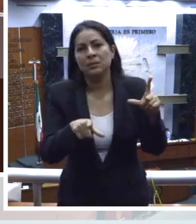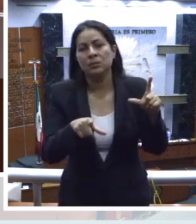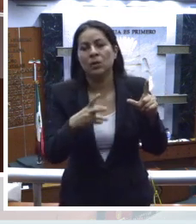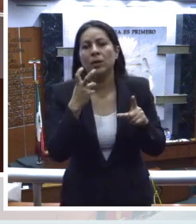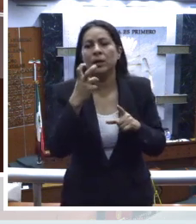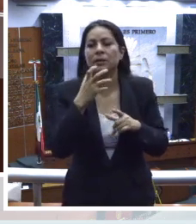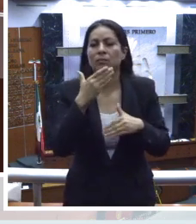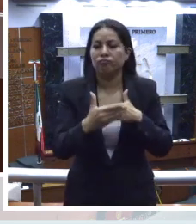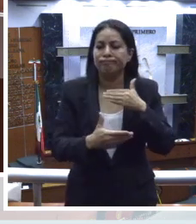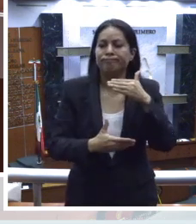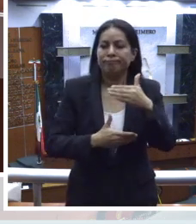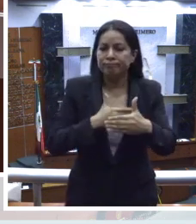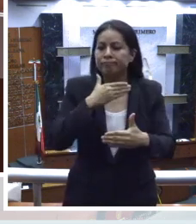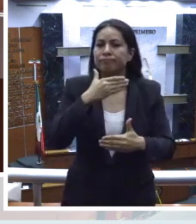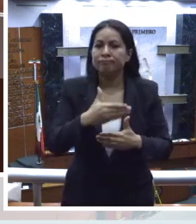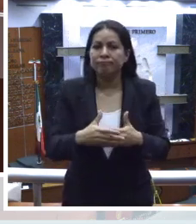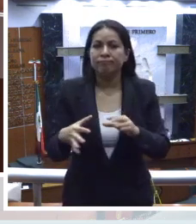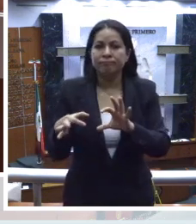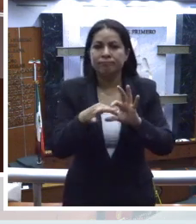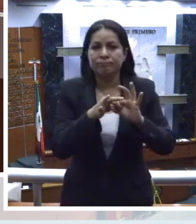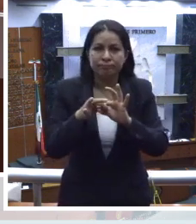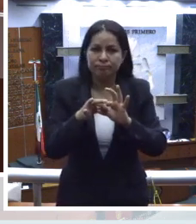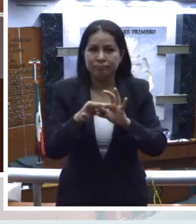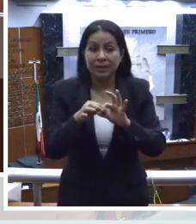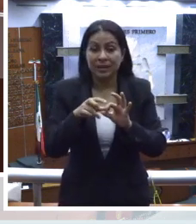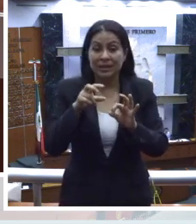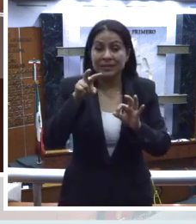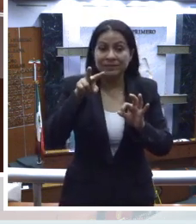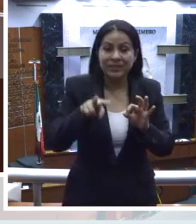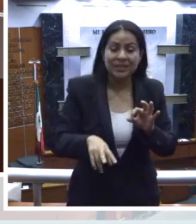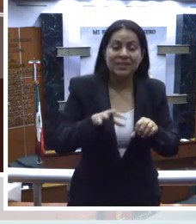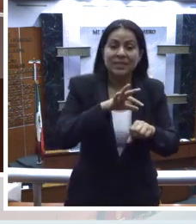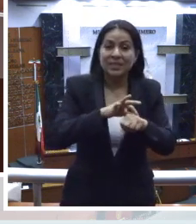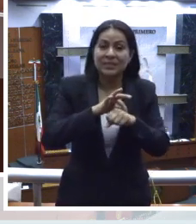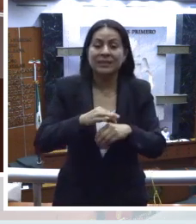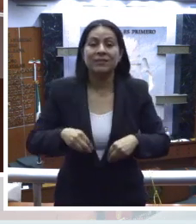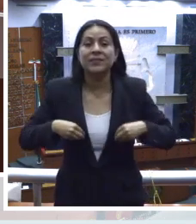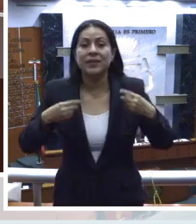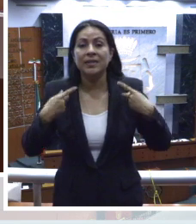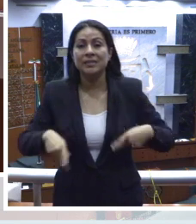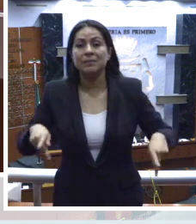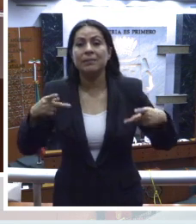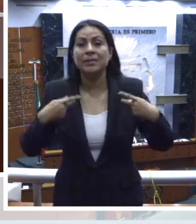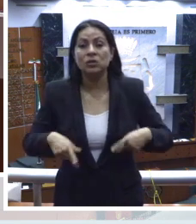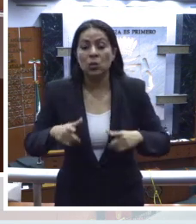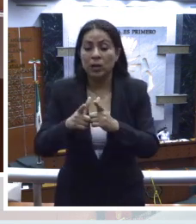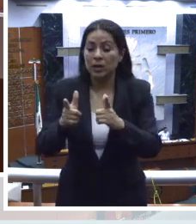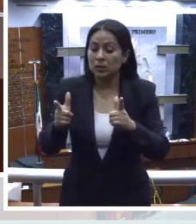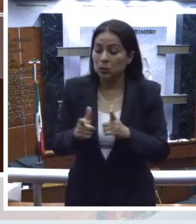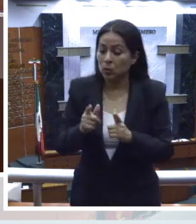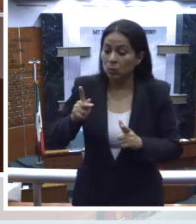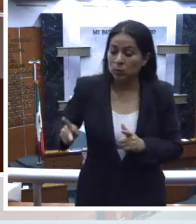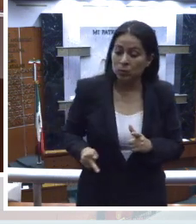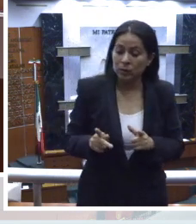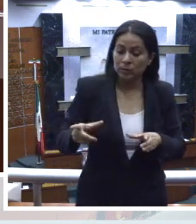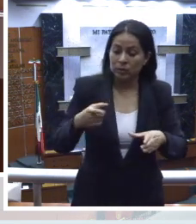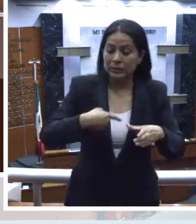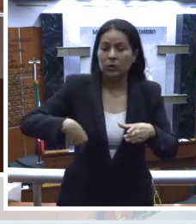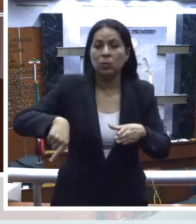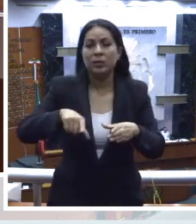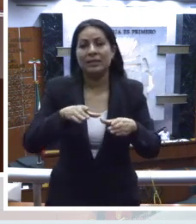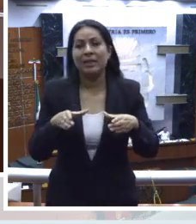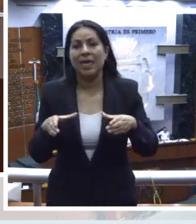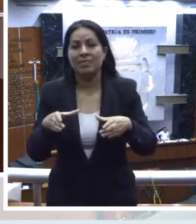ha evolucionado para adaptarse a las realidades que viven las personas, grupos, pueblos y comunidades.